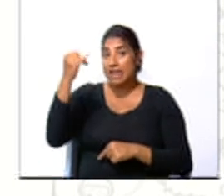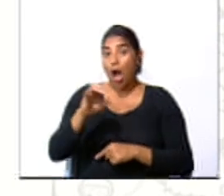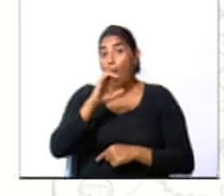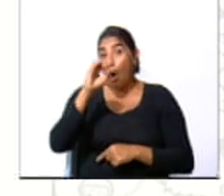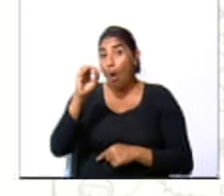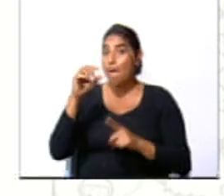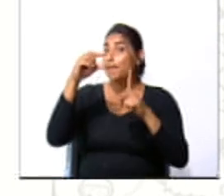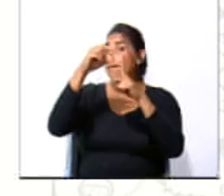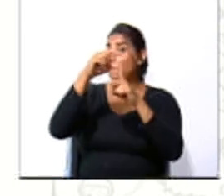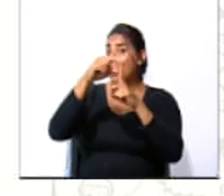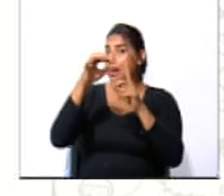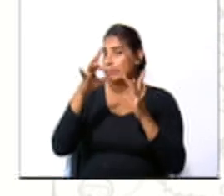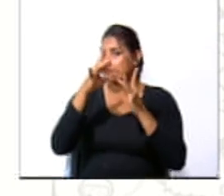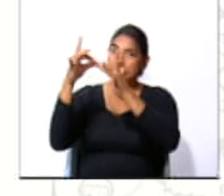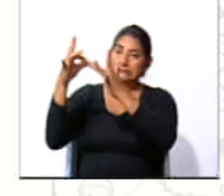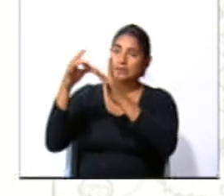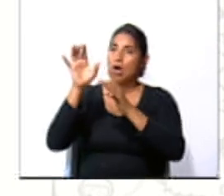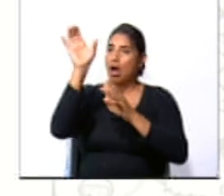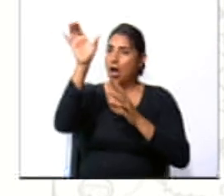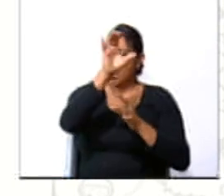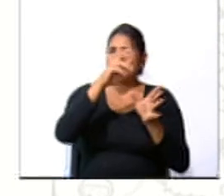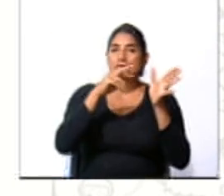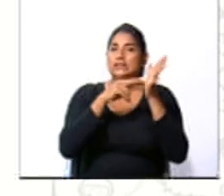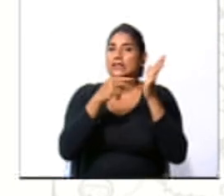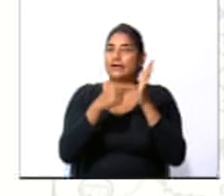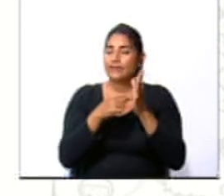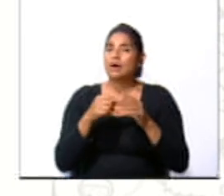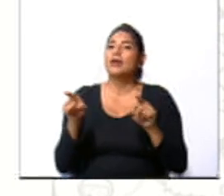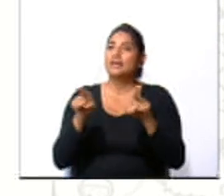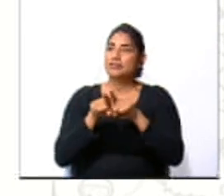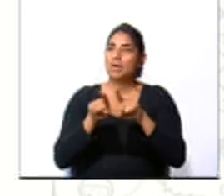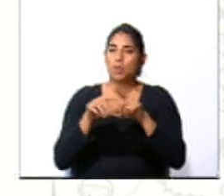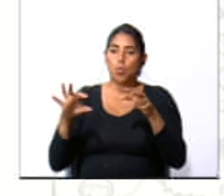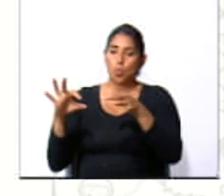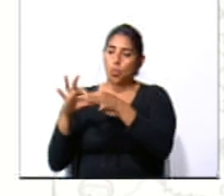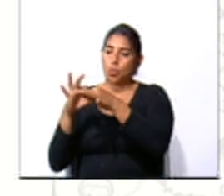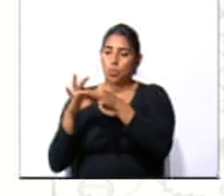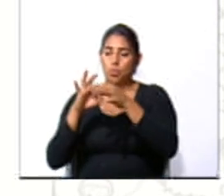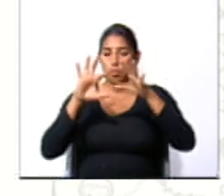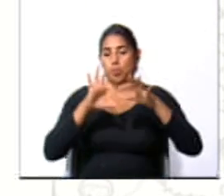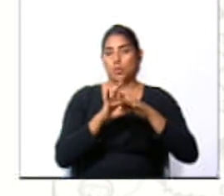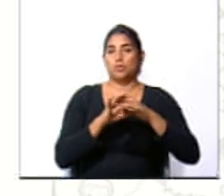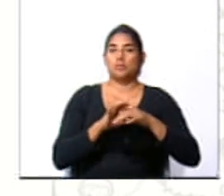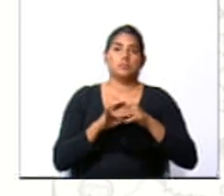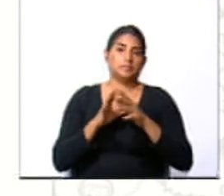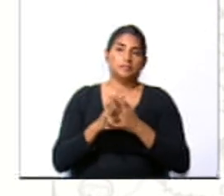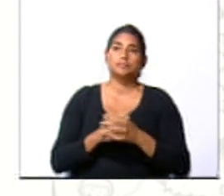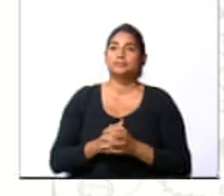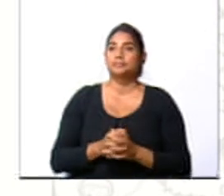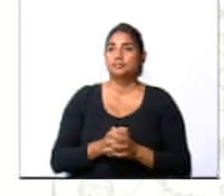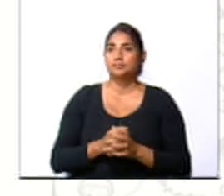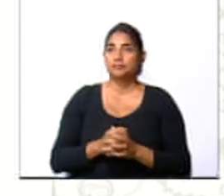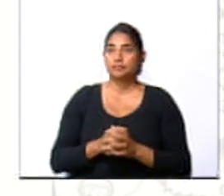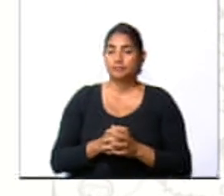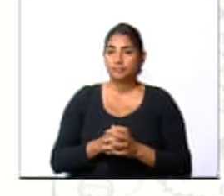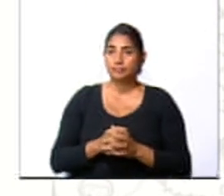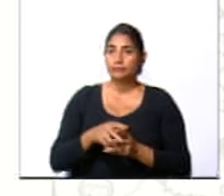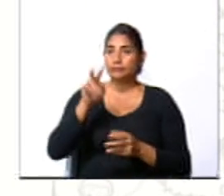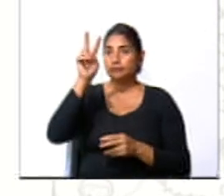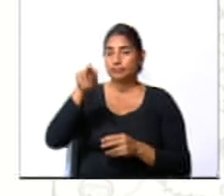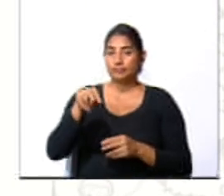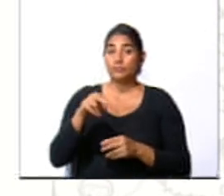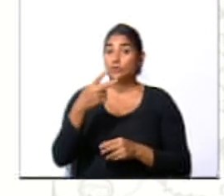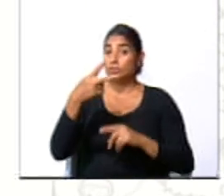de contenido significativo y las ideas complementarias o algún otro detalle. Como